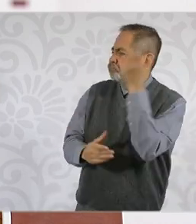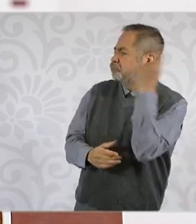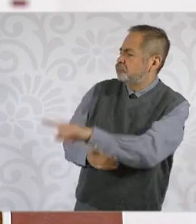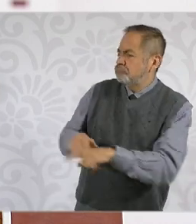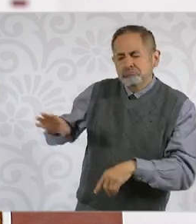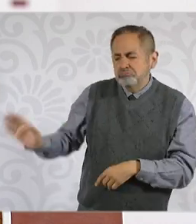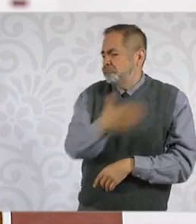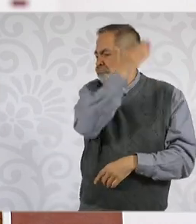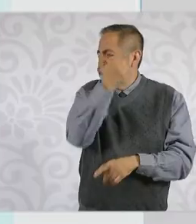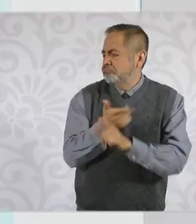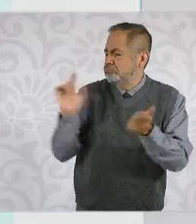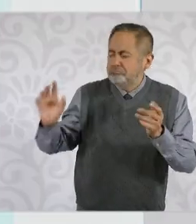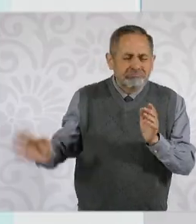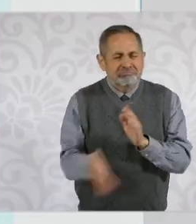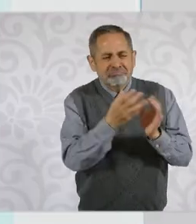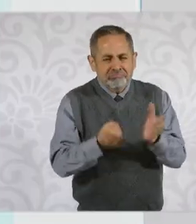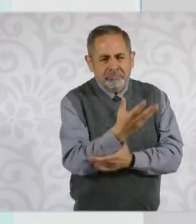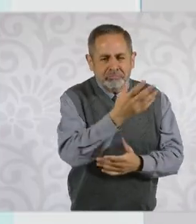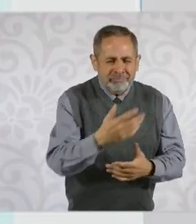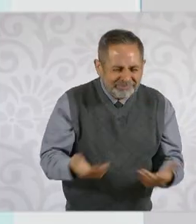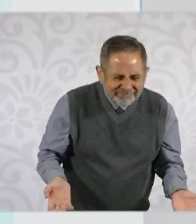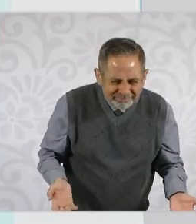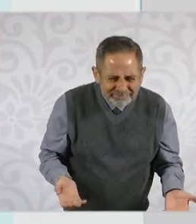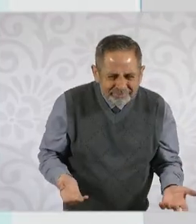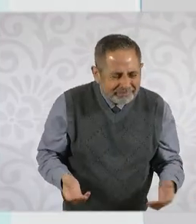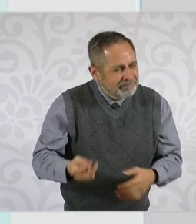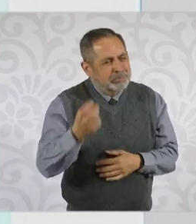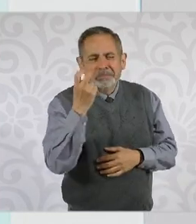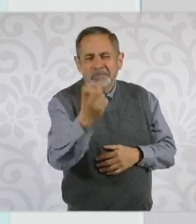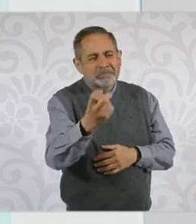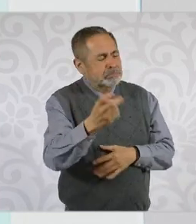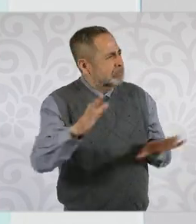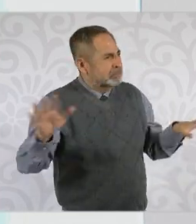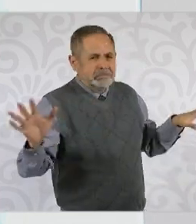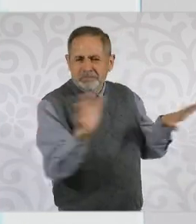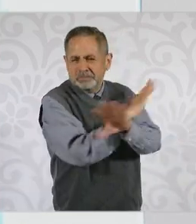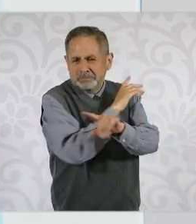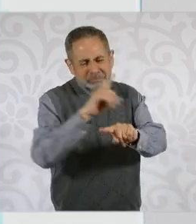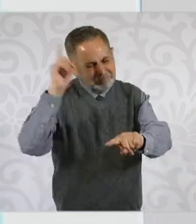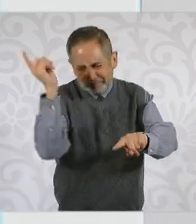Estas son las razones por las cuales hay reforma al Poder Judicial,